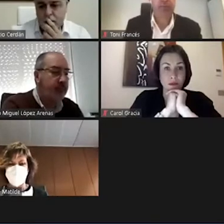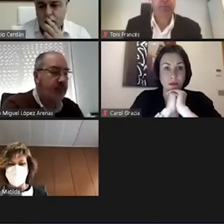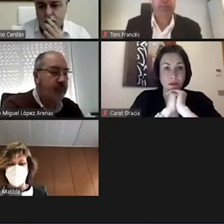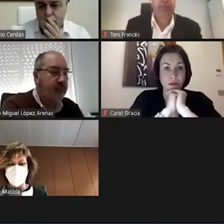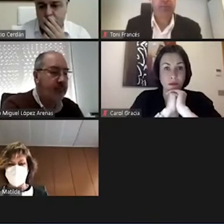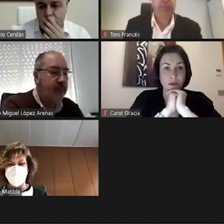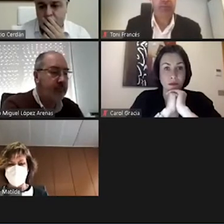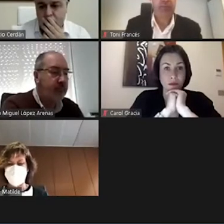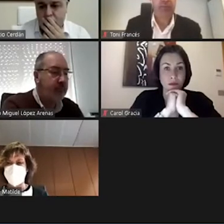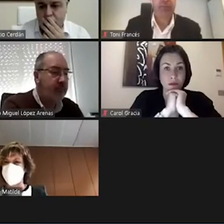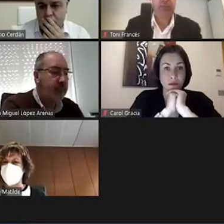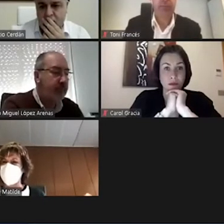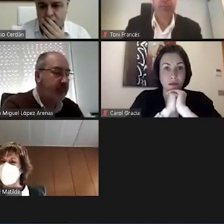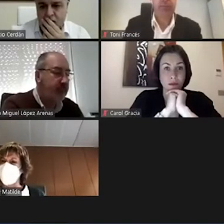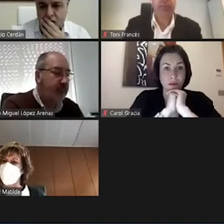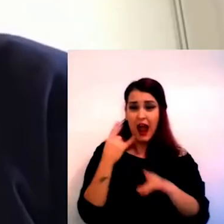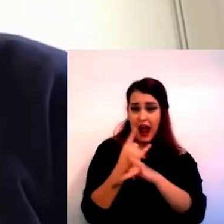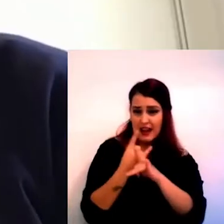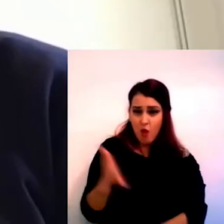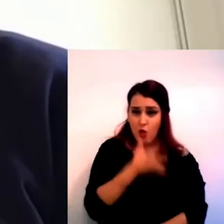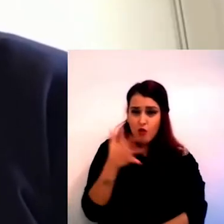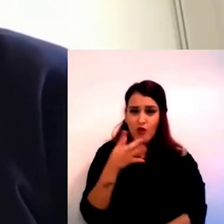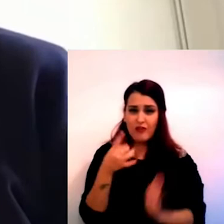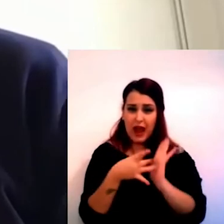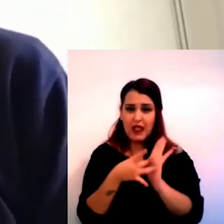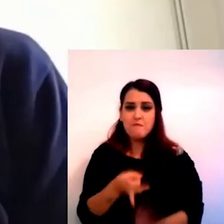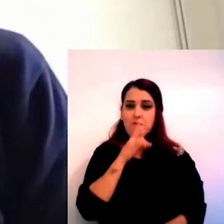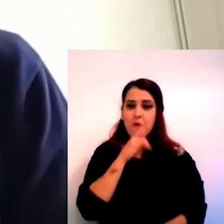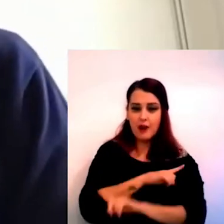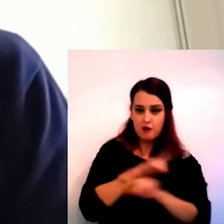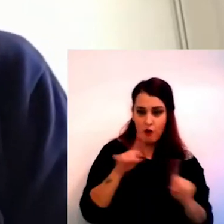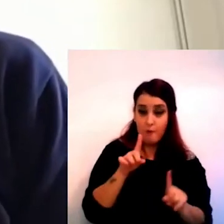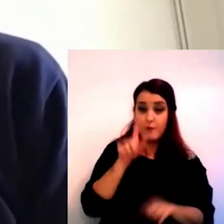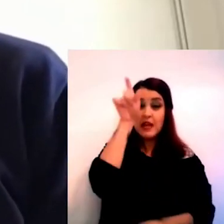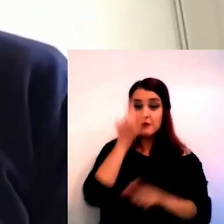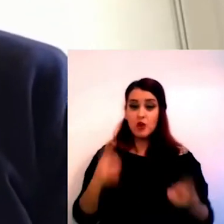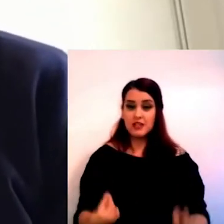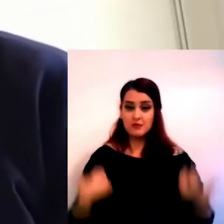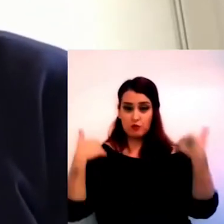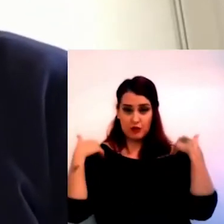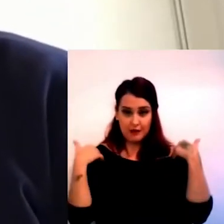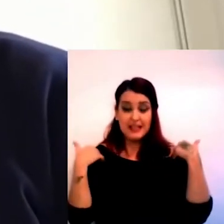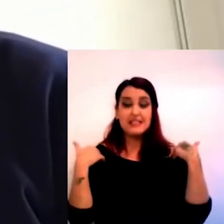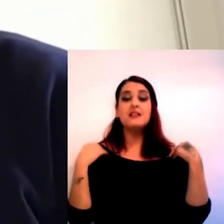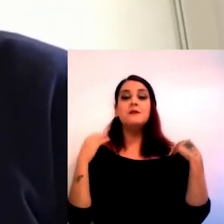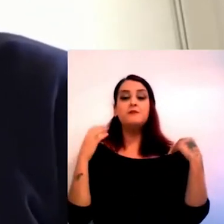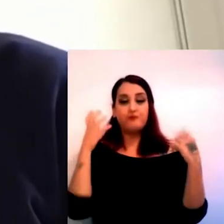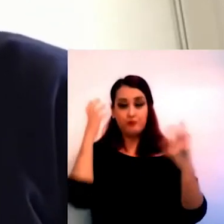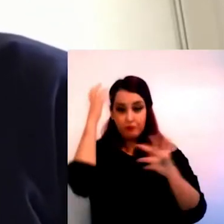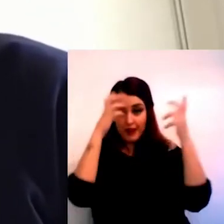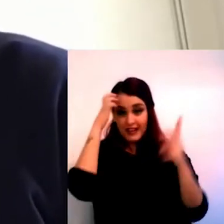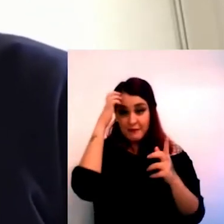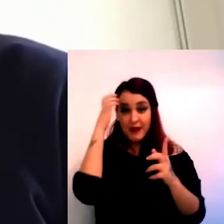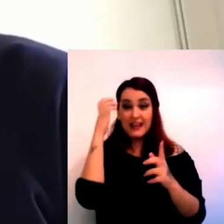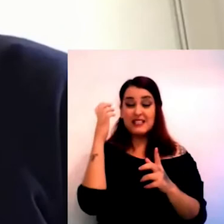propuesta a la que se ha incorporado una enmienda parcial del Grupo Ciudadanos y en la que se reafirma el apoyo institucional a la industria